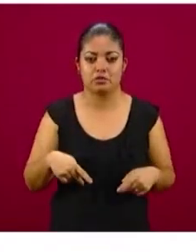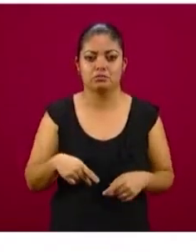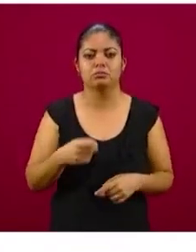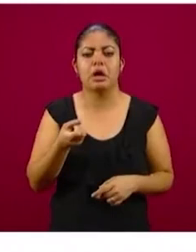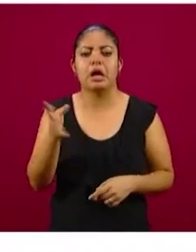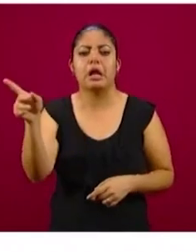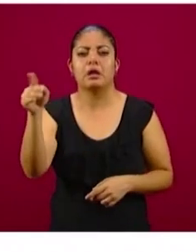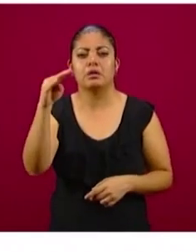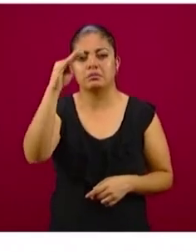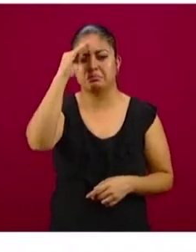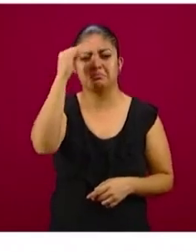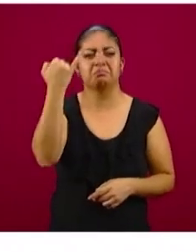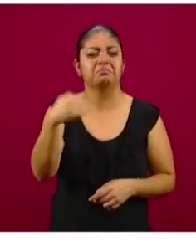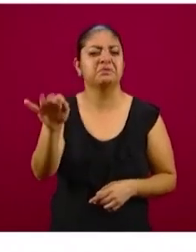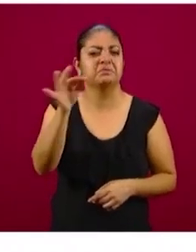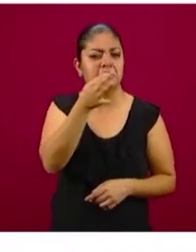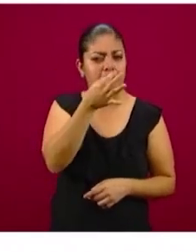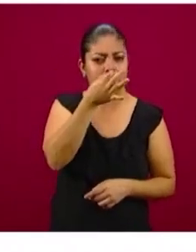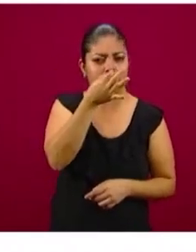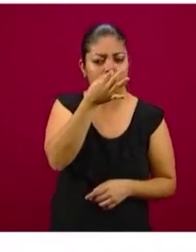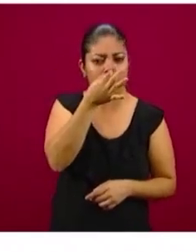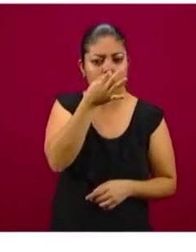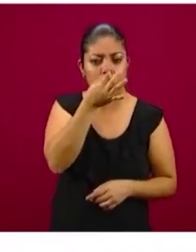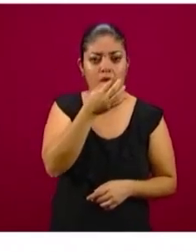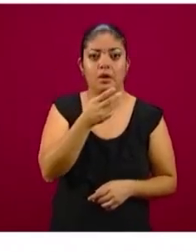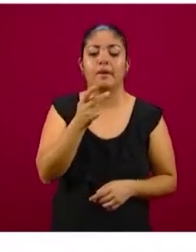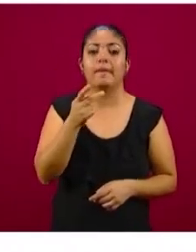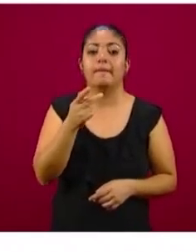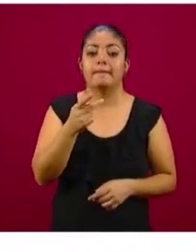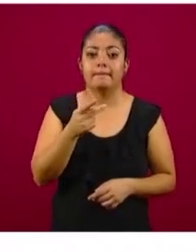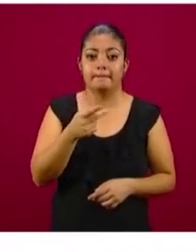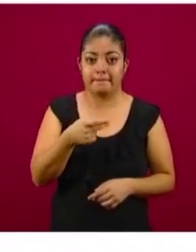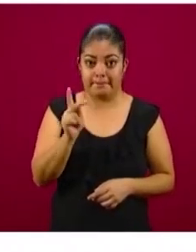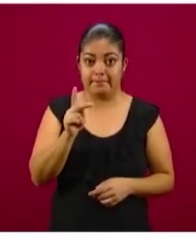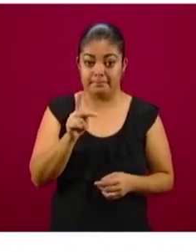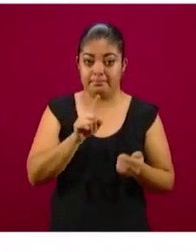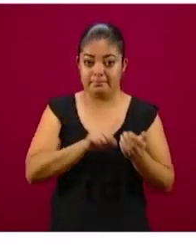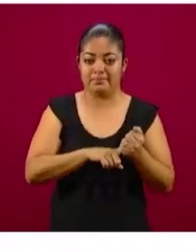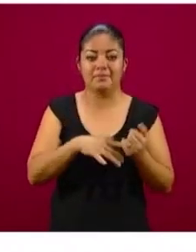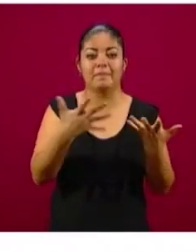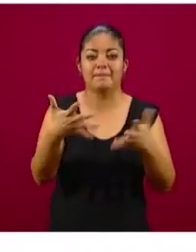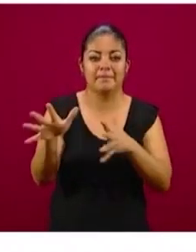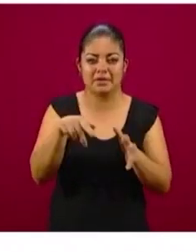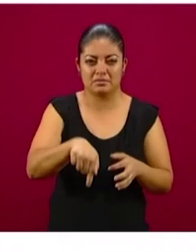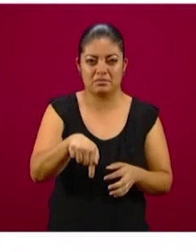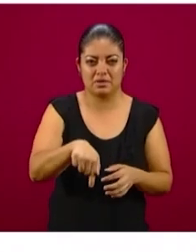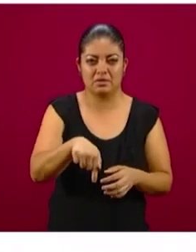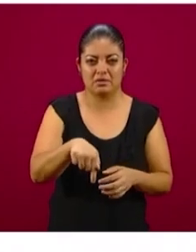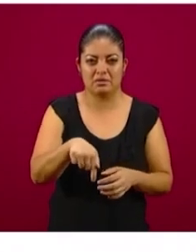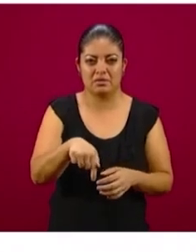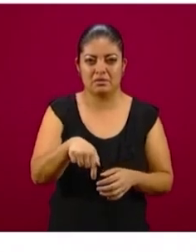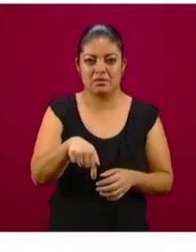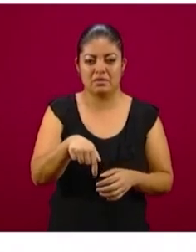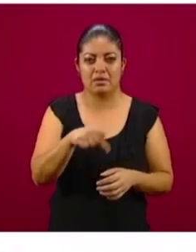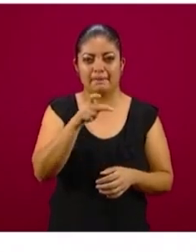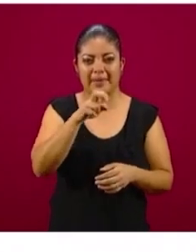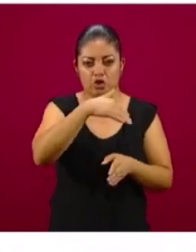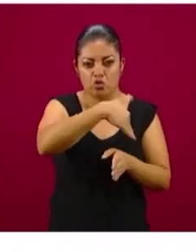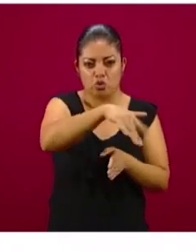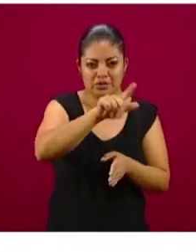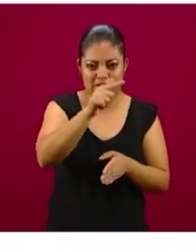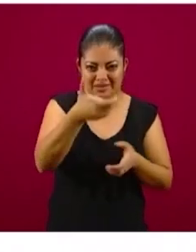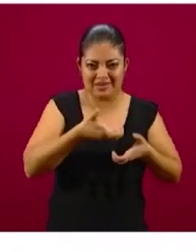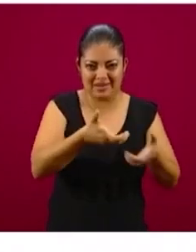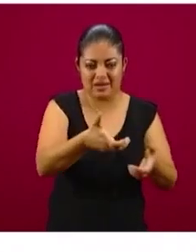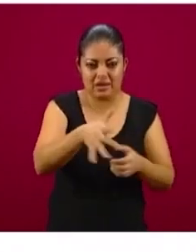decir que es poco, para darlo en perspectiva. La Arena Coliseo, aquí en Perú 77, tiene un